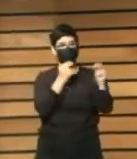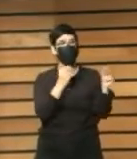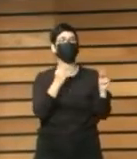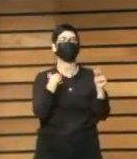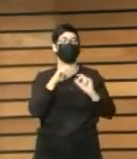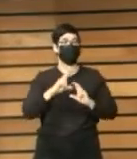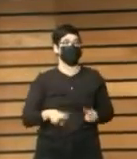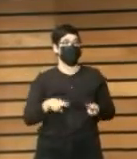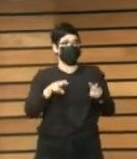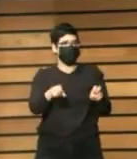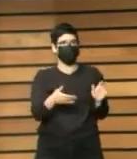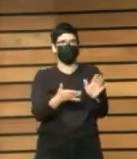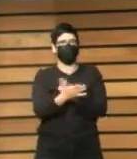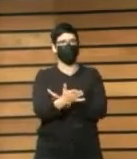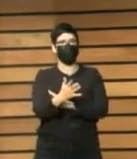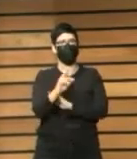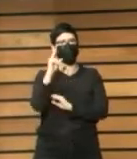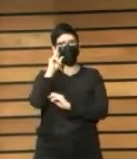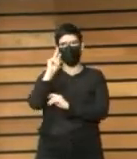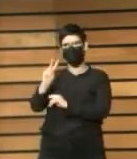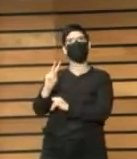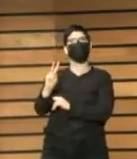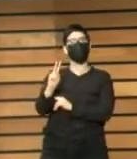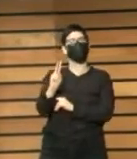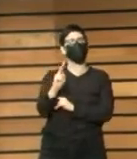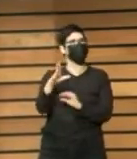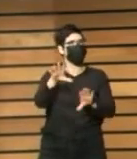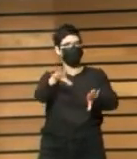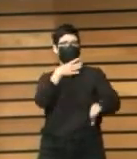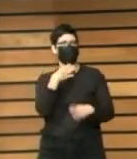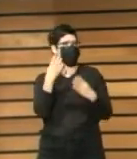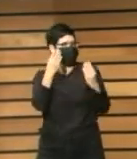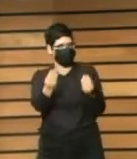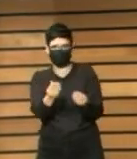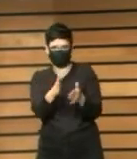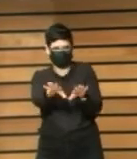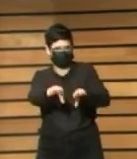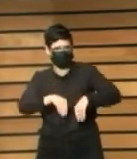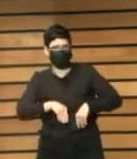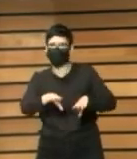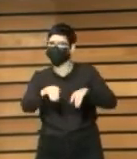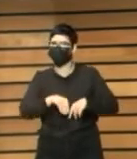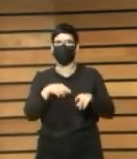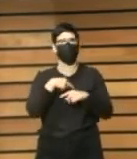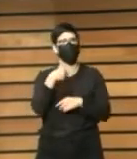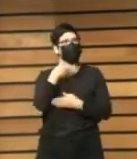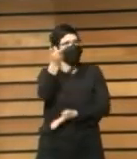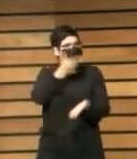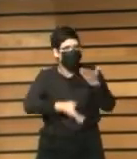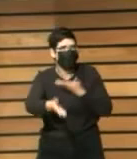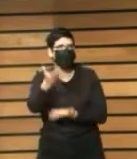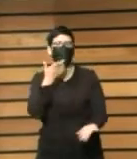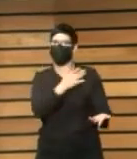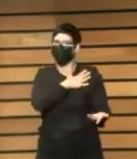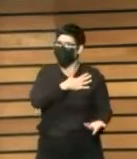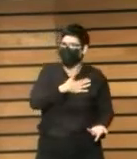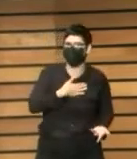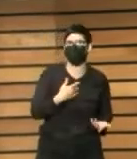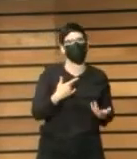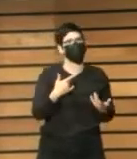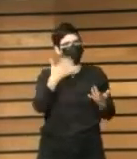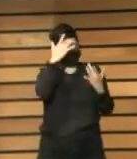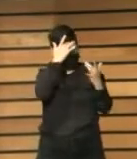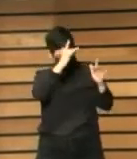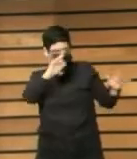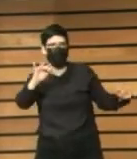recepción magnífica por parte del personal bibliotecario y una gran disponibilidad de colaborar una gran sensibilidad